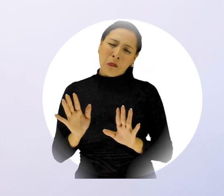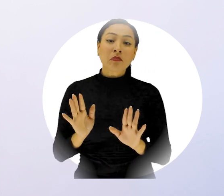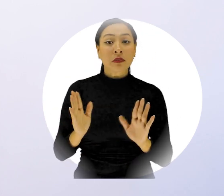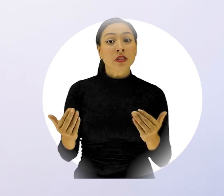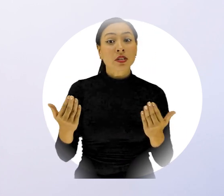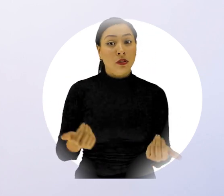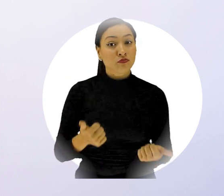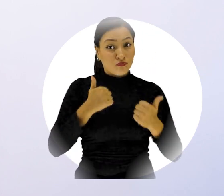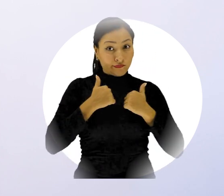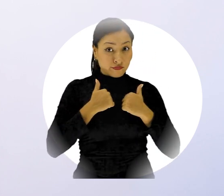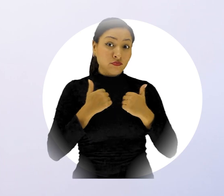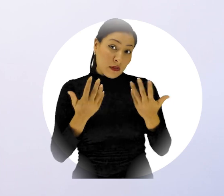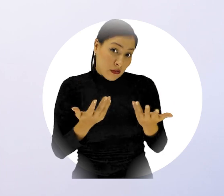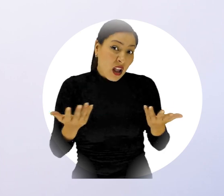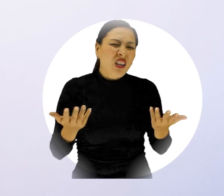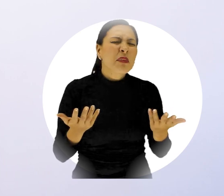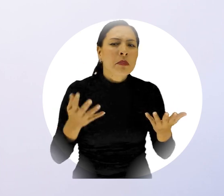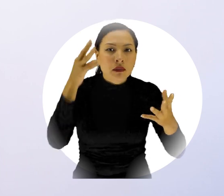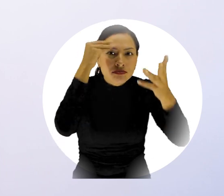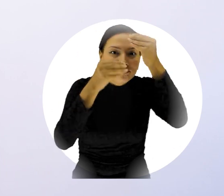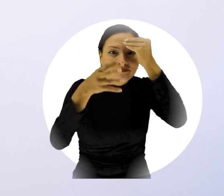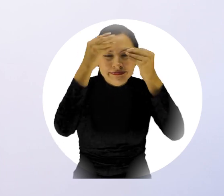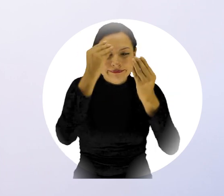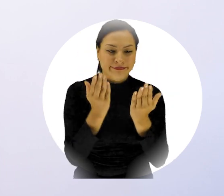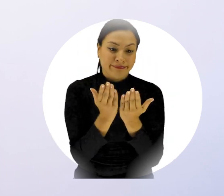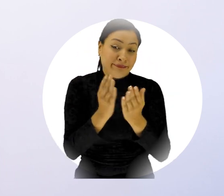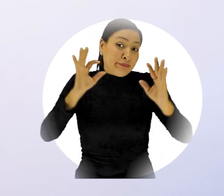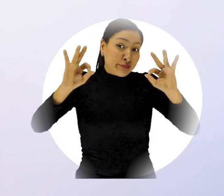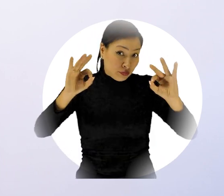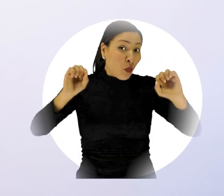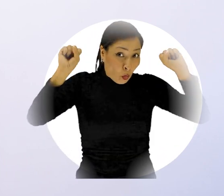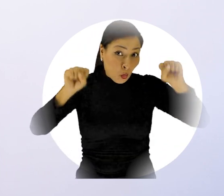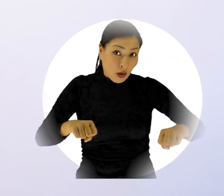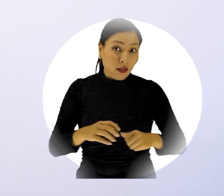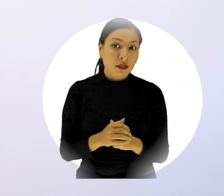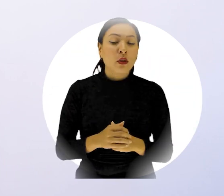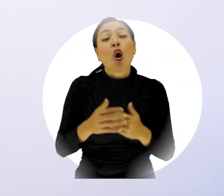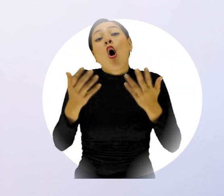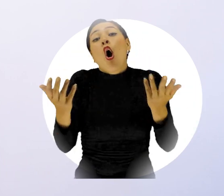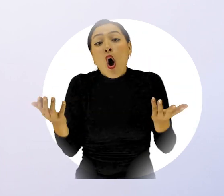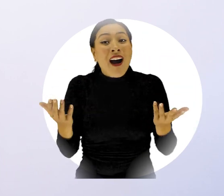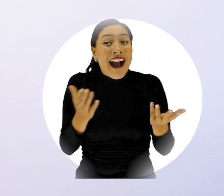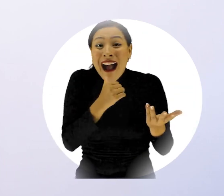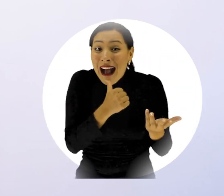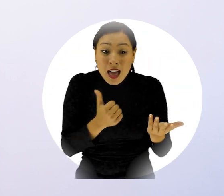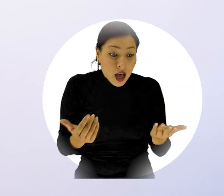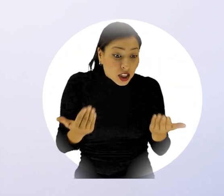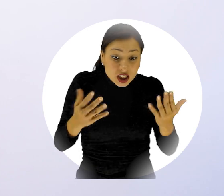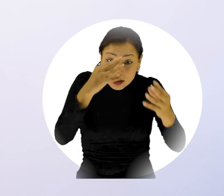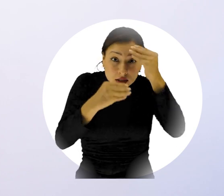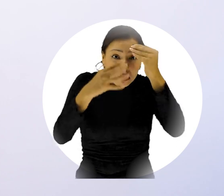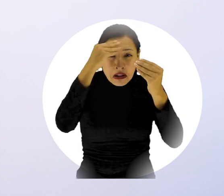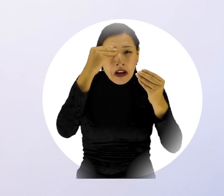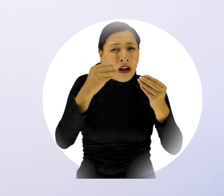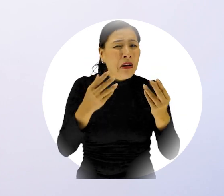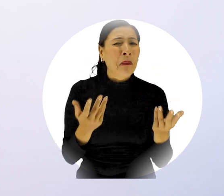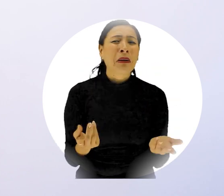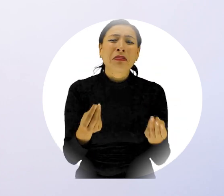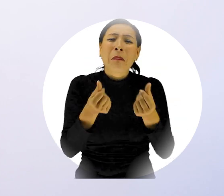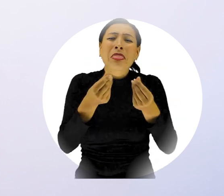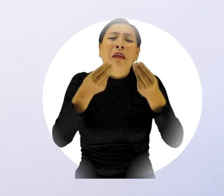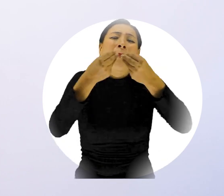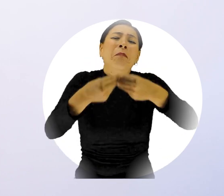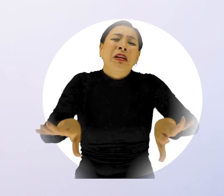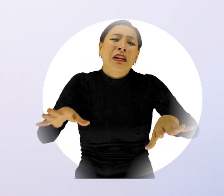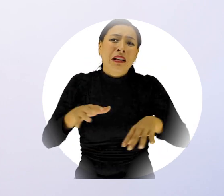que puedes acceder con una buena formación y también educación. De lo contrario, puedes estar votando eso que a nadie le sobra, el dinero.